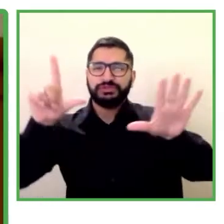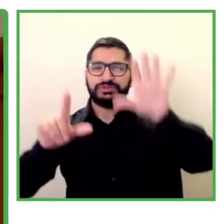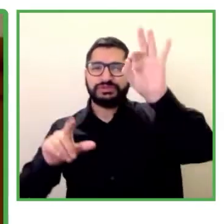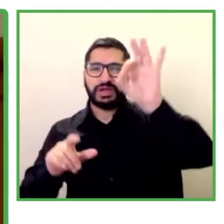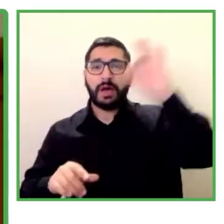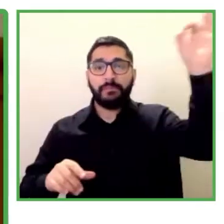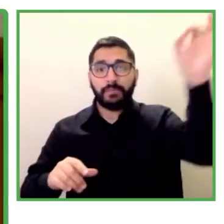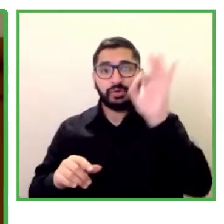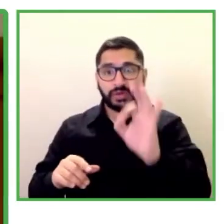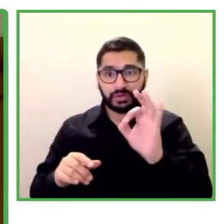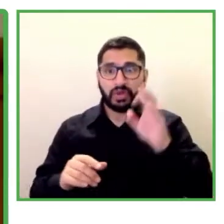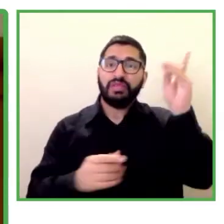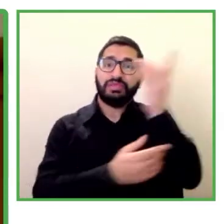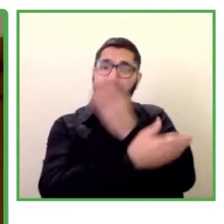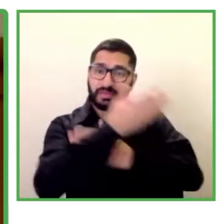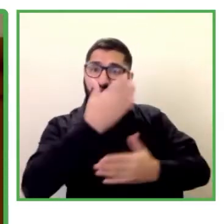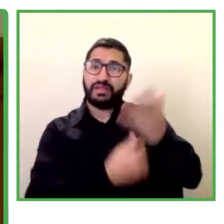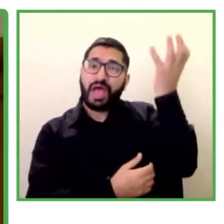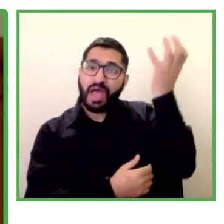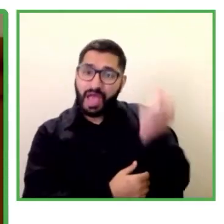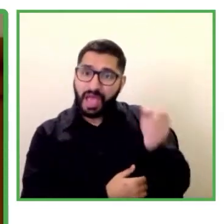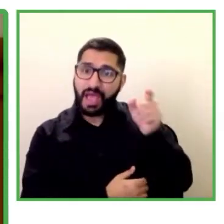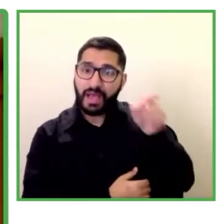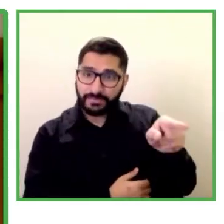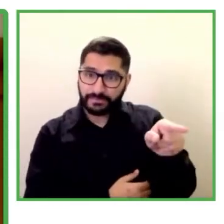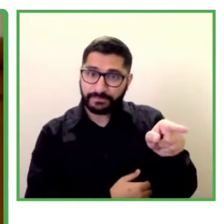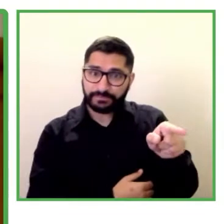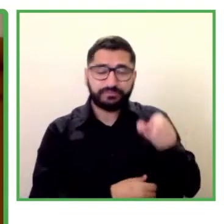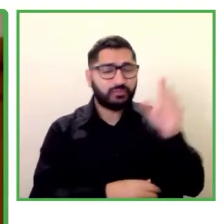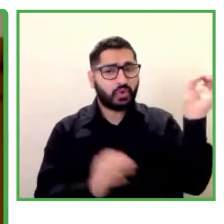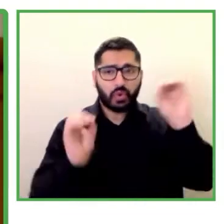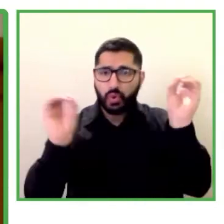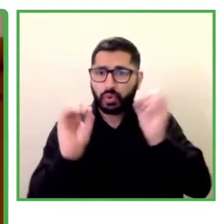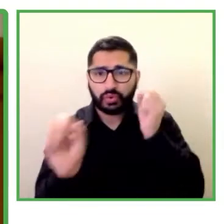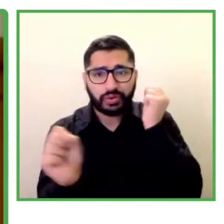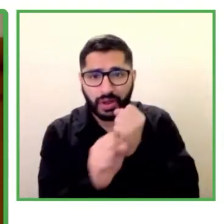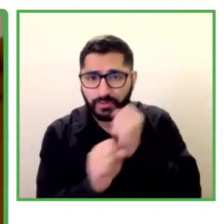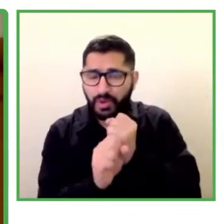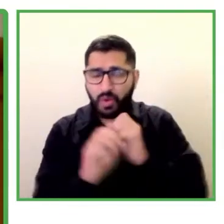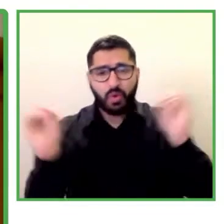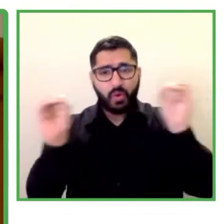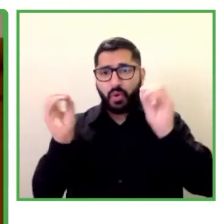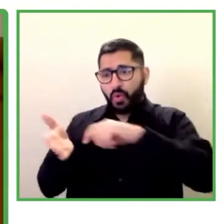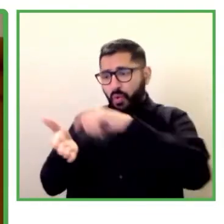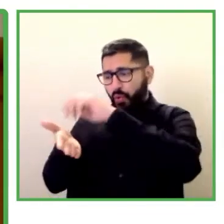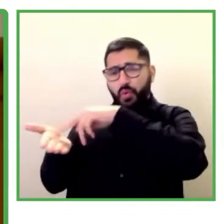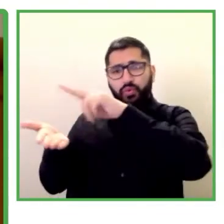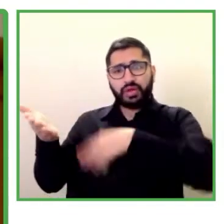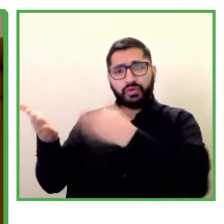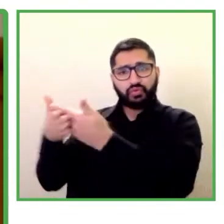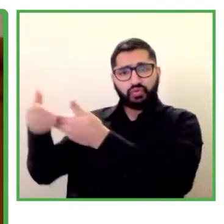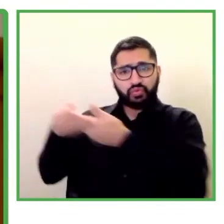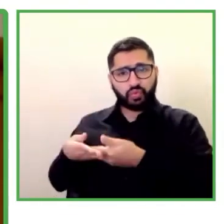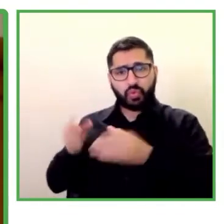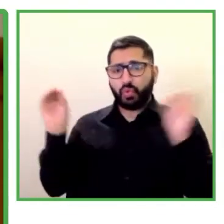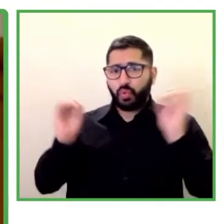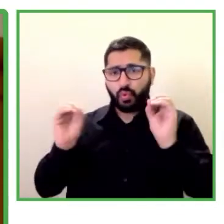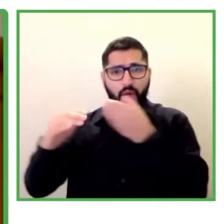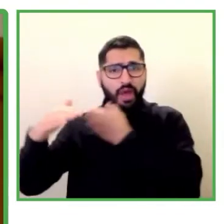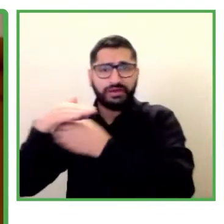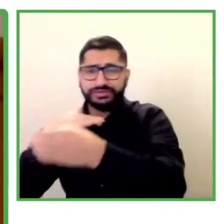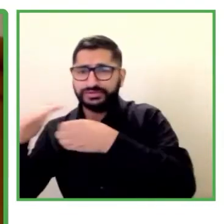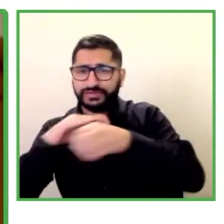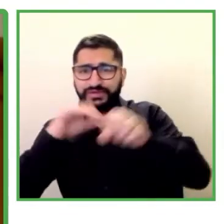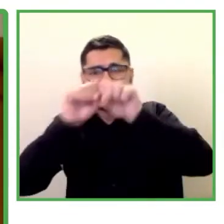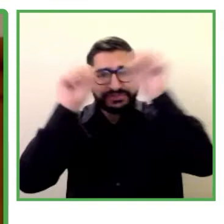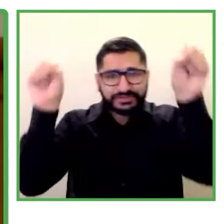tienen un empleo de este tipo y por tanto no pueden acceder a esta protección. Estas son las razones por las que la OIS aborda de manera